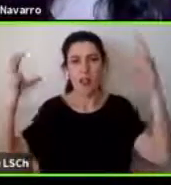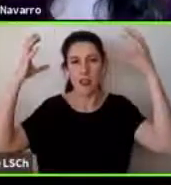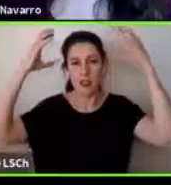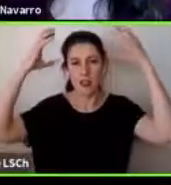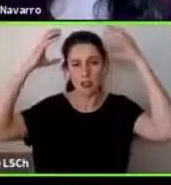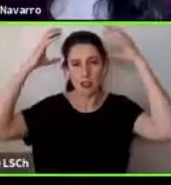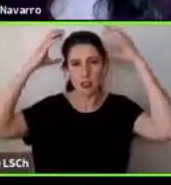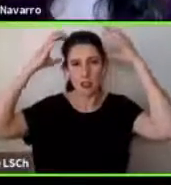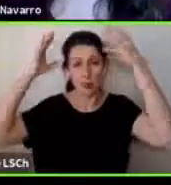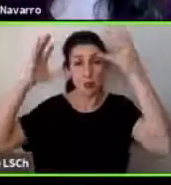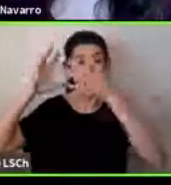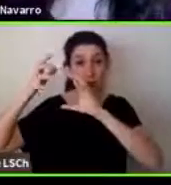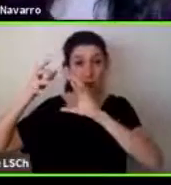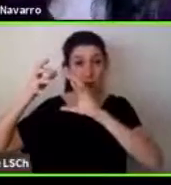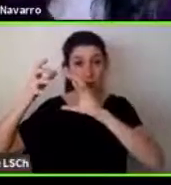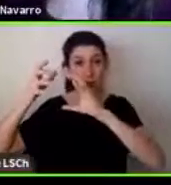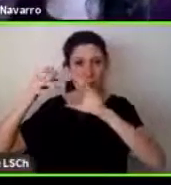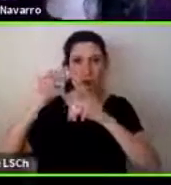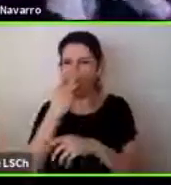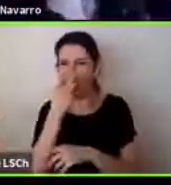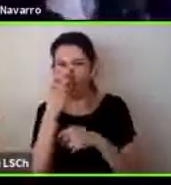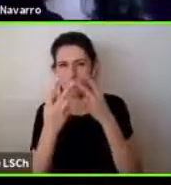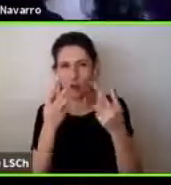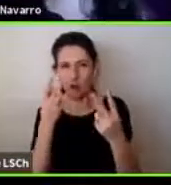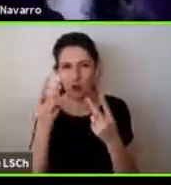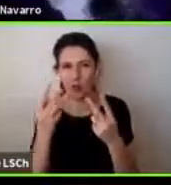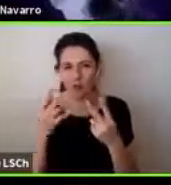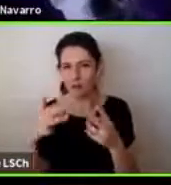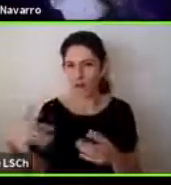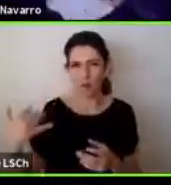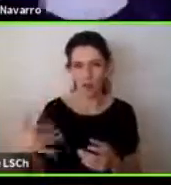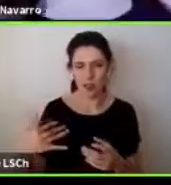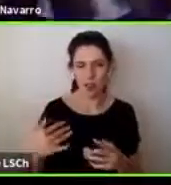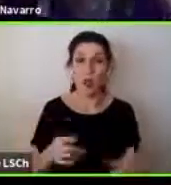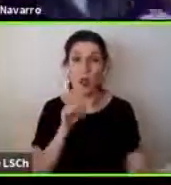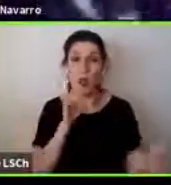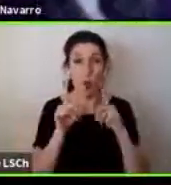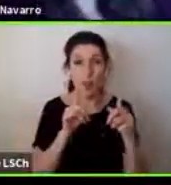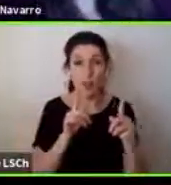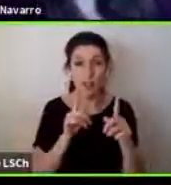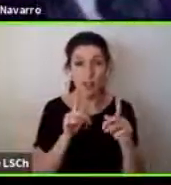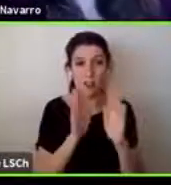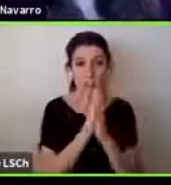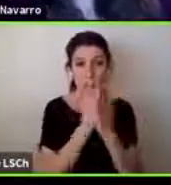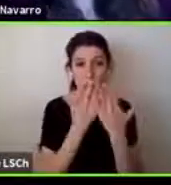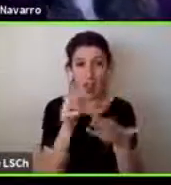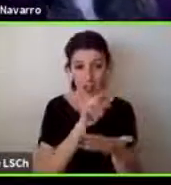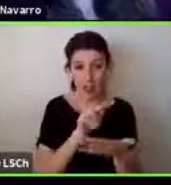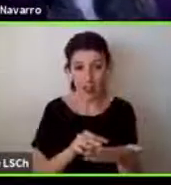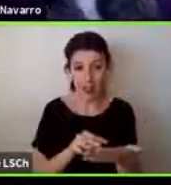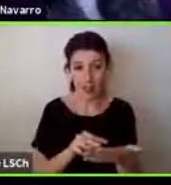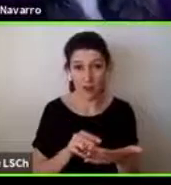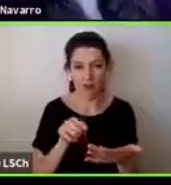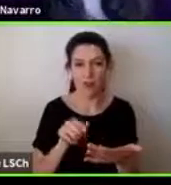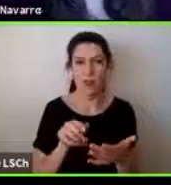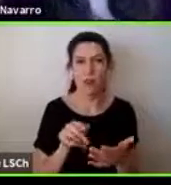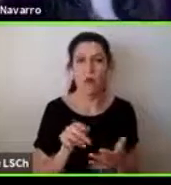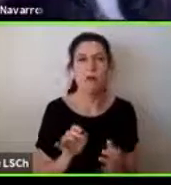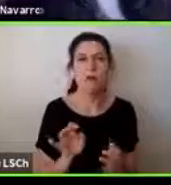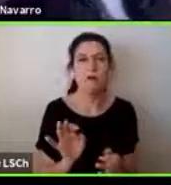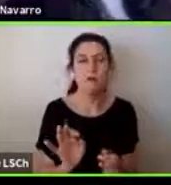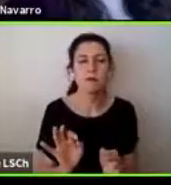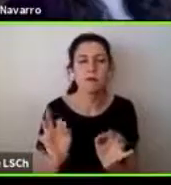muy importante y tanto los cuentos como la guía han sido muy cuidadosamente ilustrados